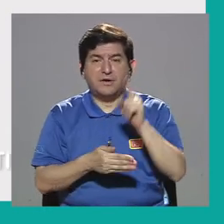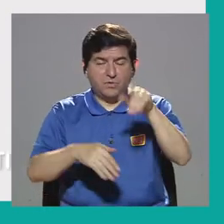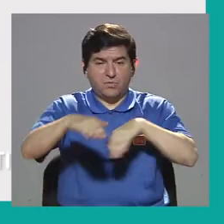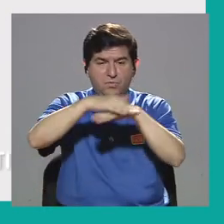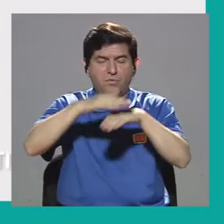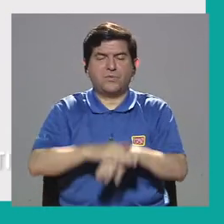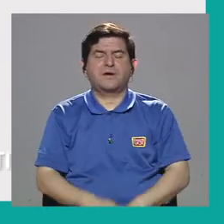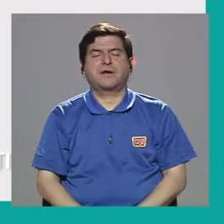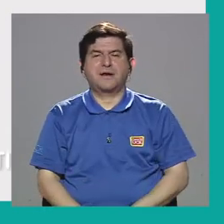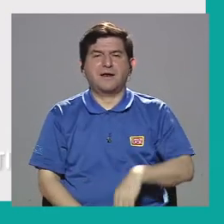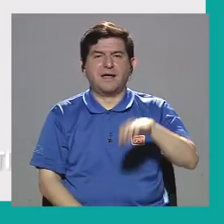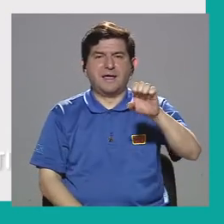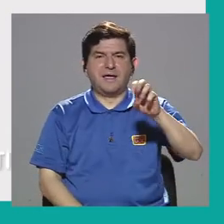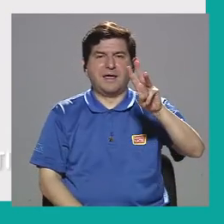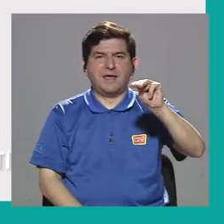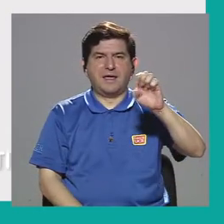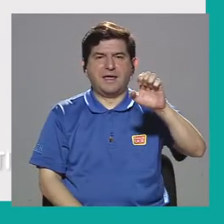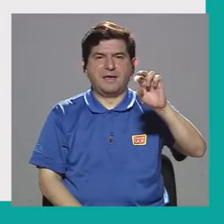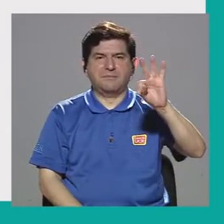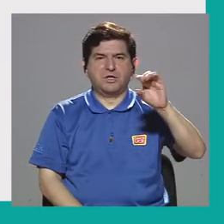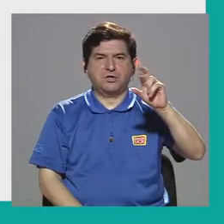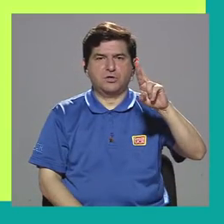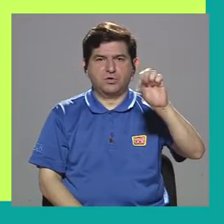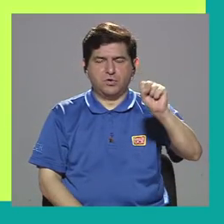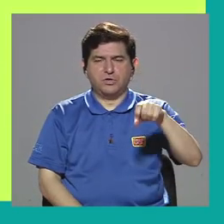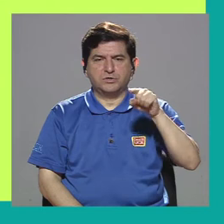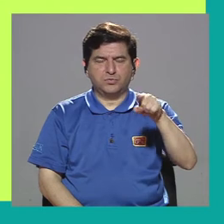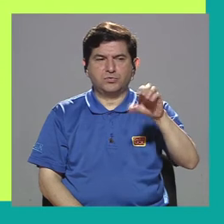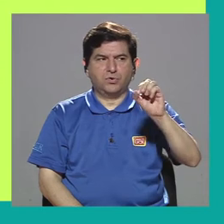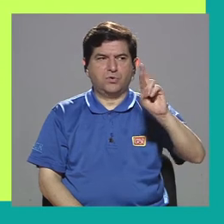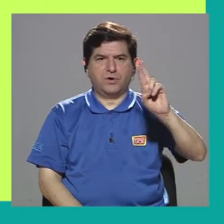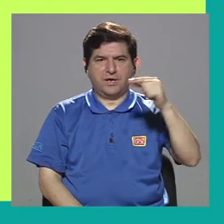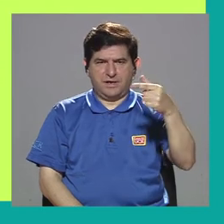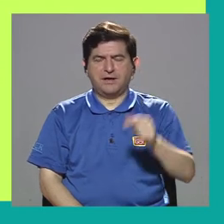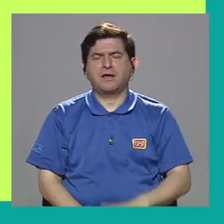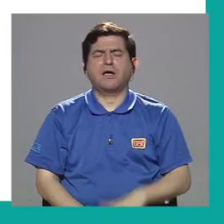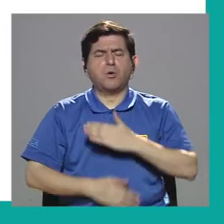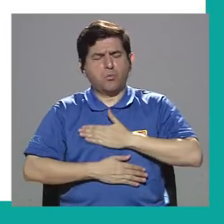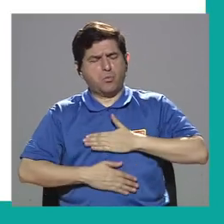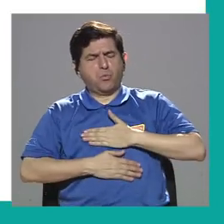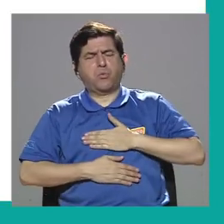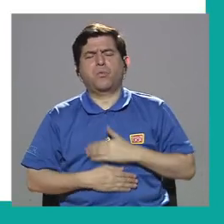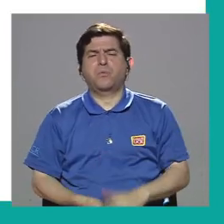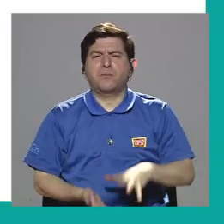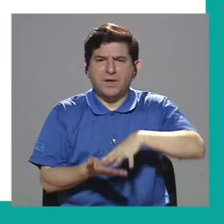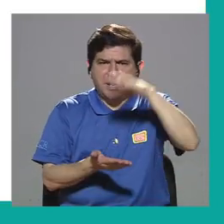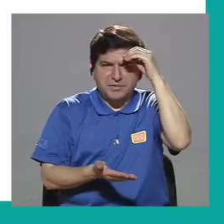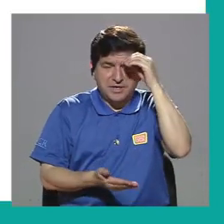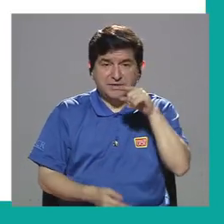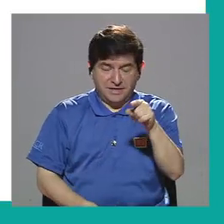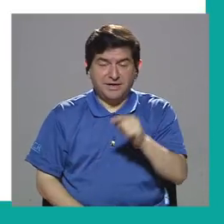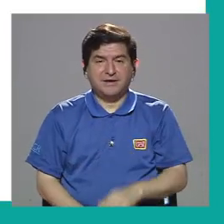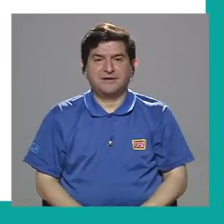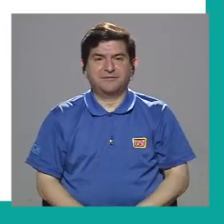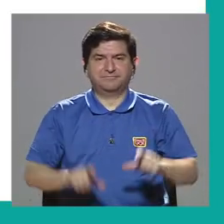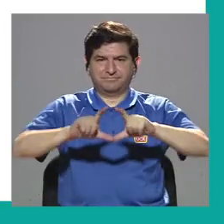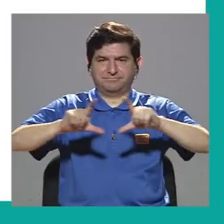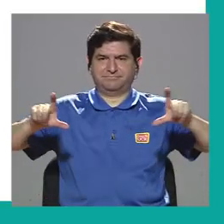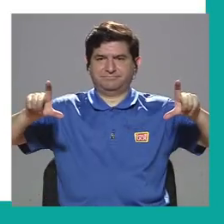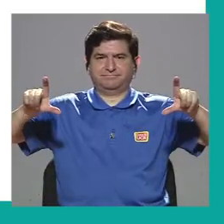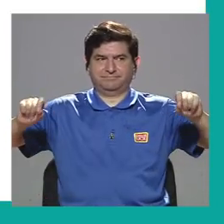llama e-mentores.org es bastante fácil lúdica divertida para aprender sobre usos e-mentores así pegadito e